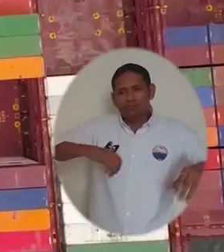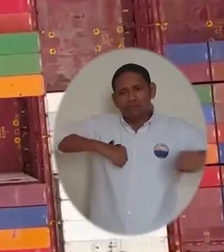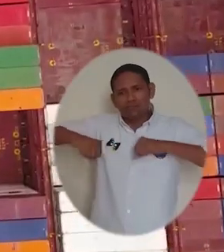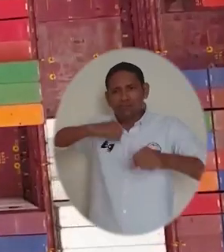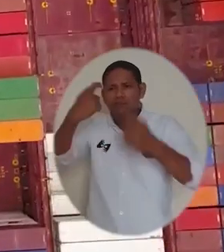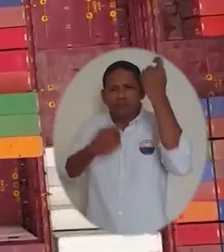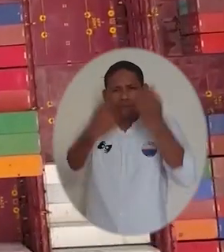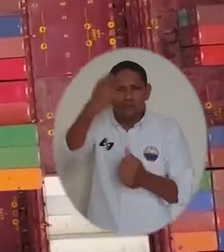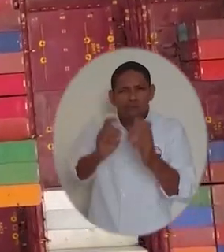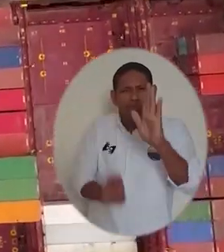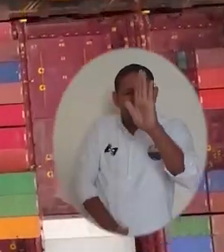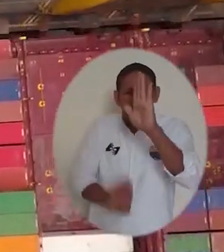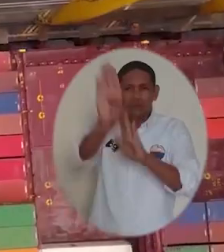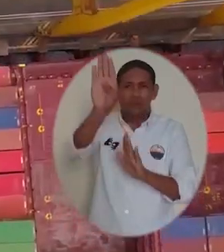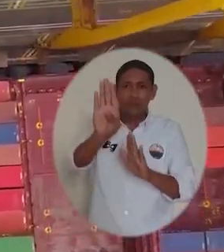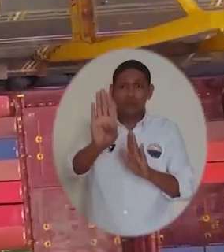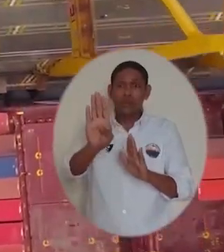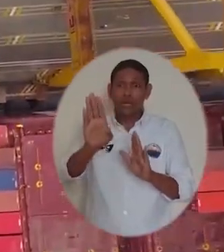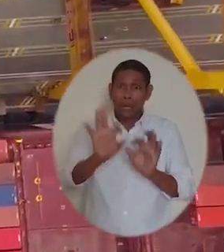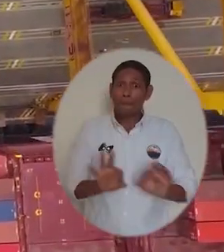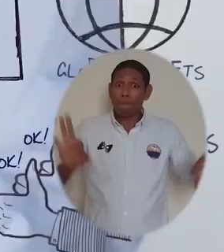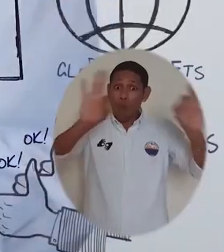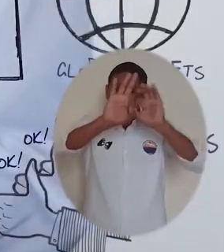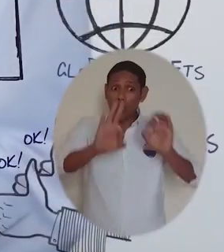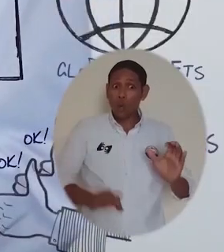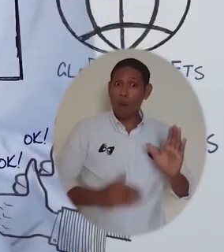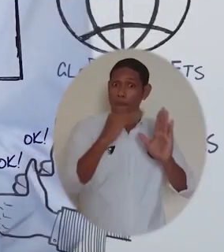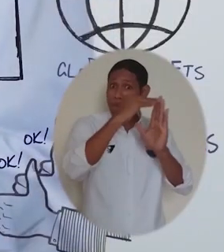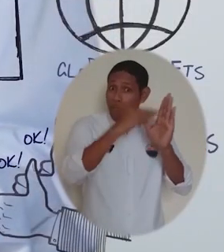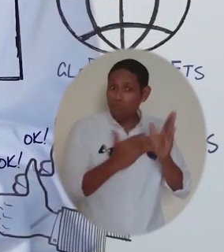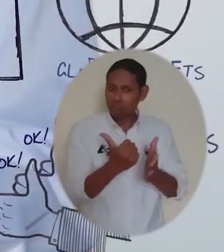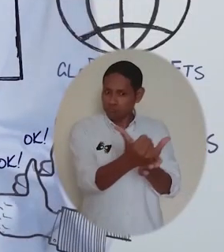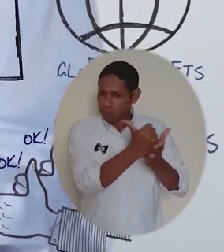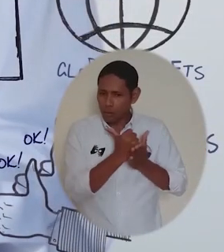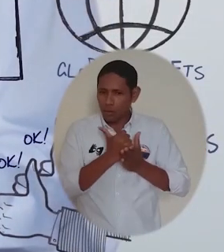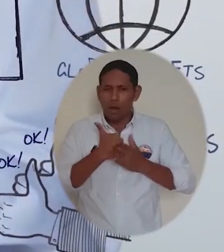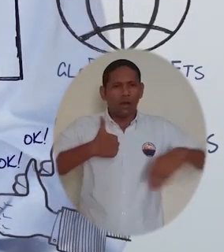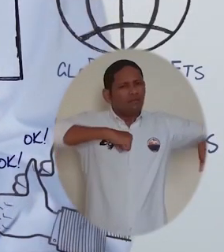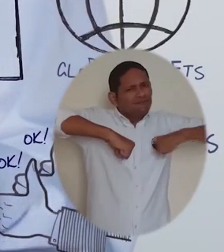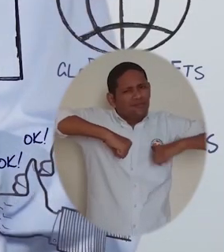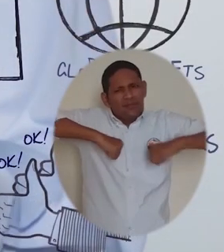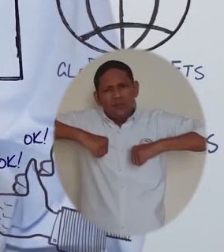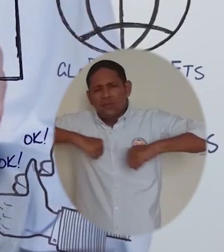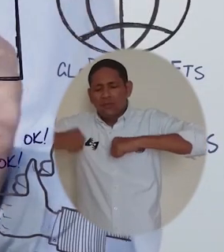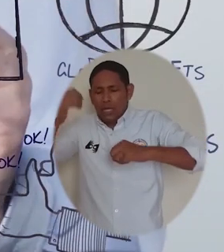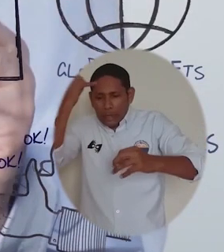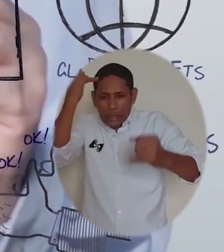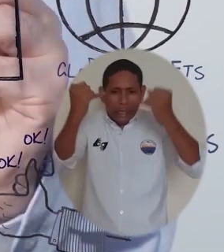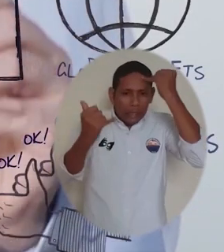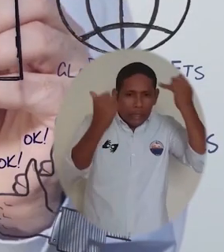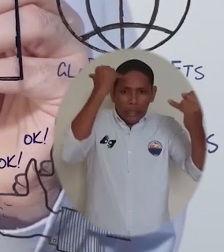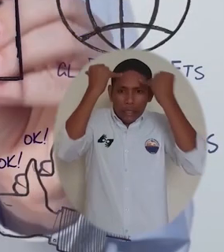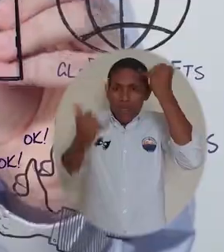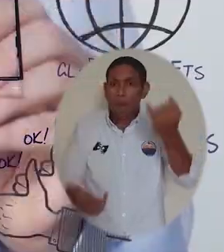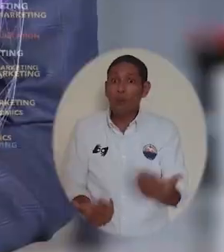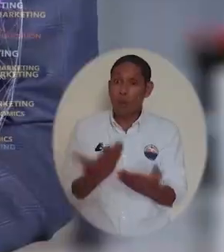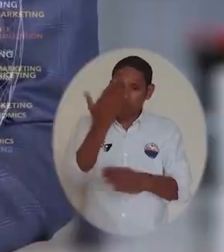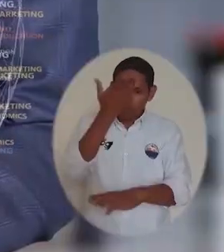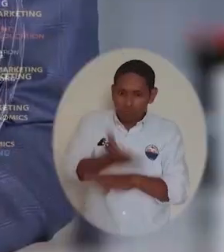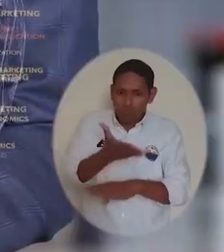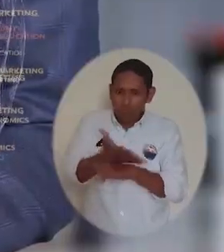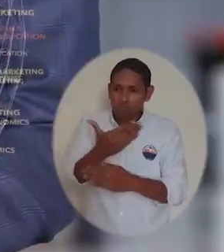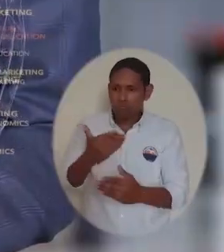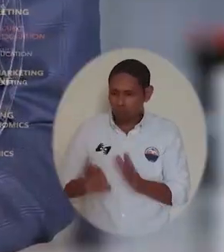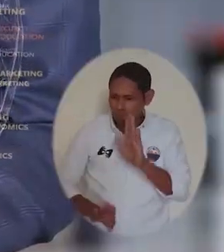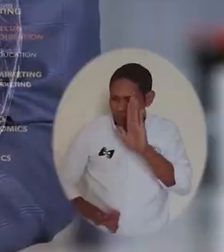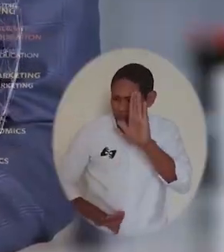recuperar la dinámica económica sea un programa que se siga posicionando pero sobre todo que nos ayude a generar dinámicas creativas y